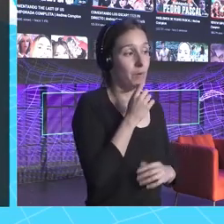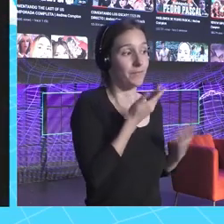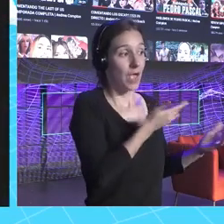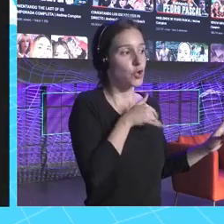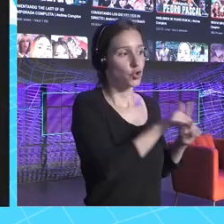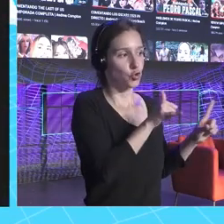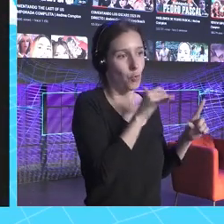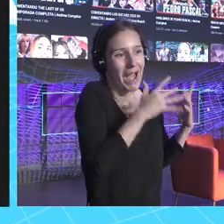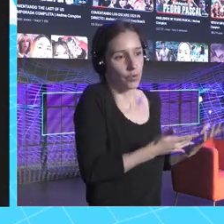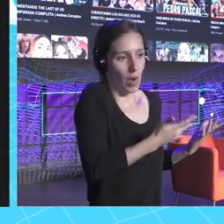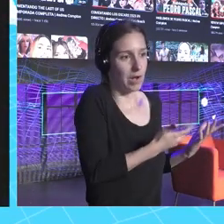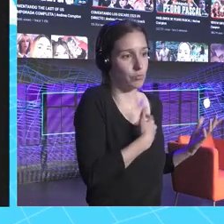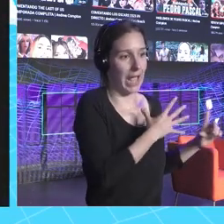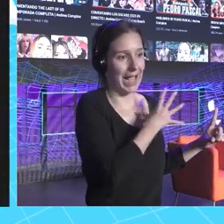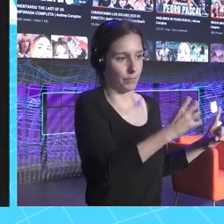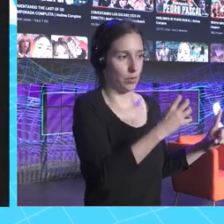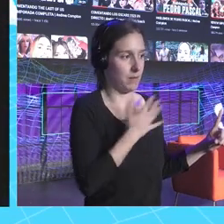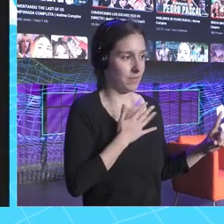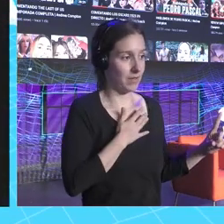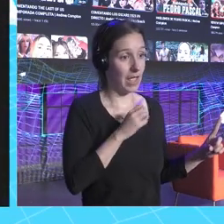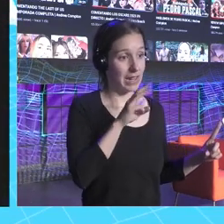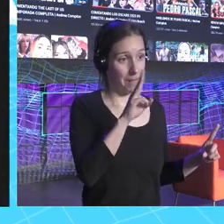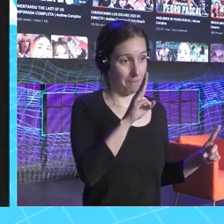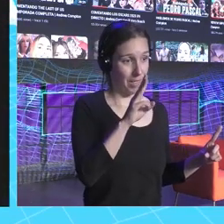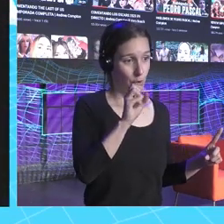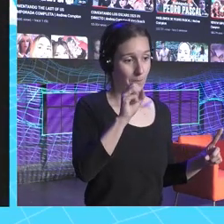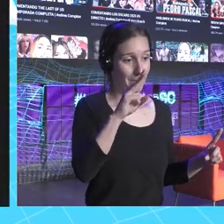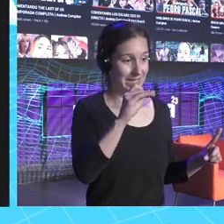veis, es una captura mía. Pues sí, como he visto el de Pedro Pascal hasta la mitad.